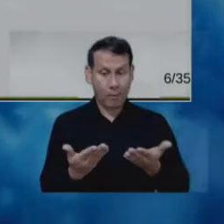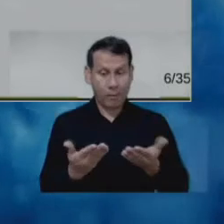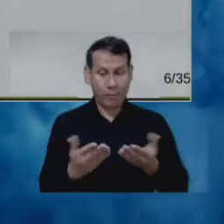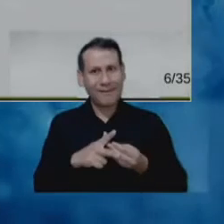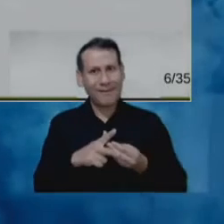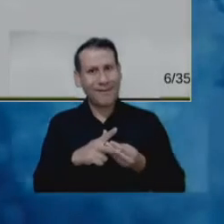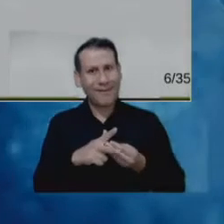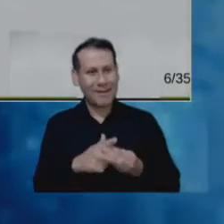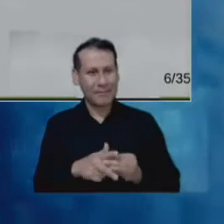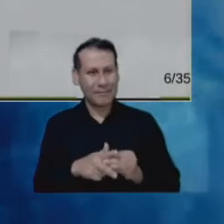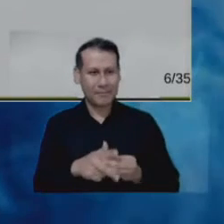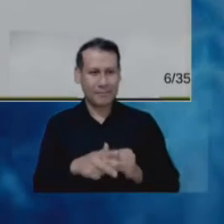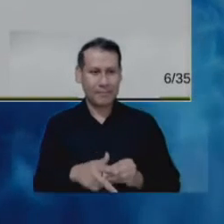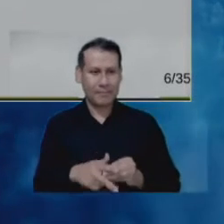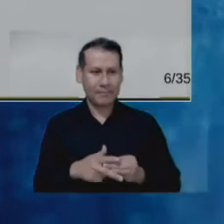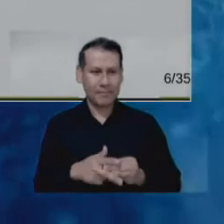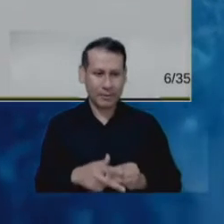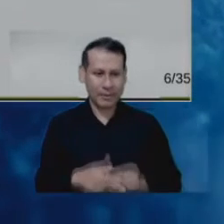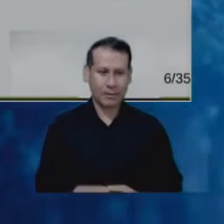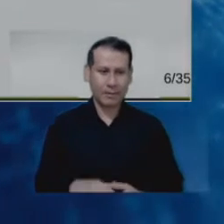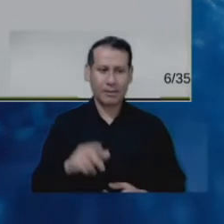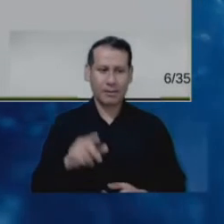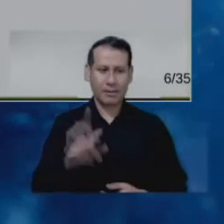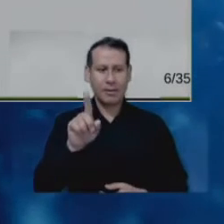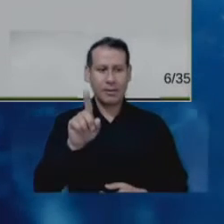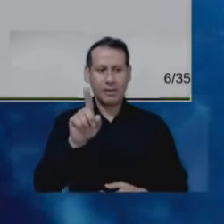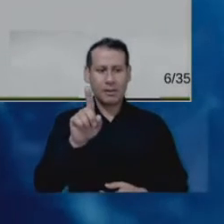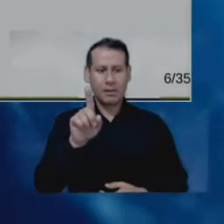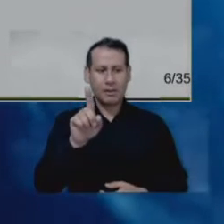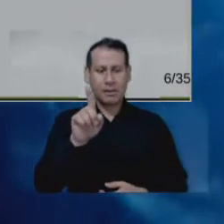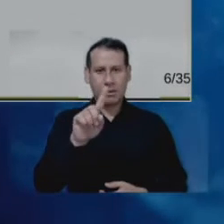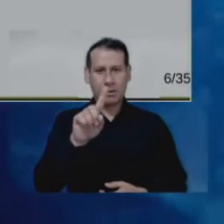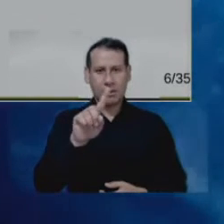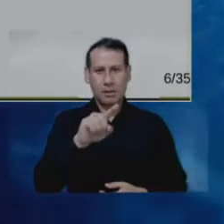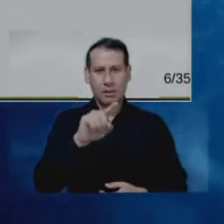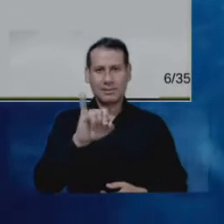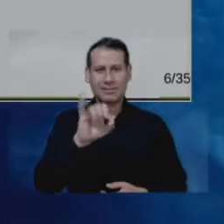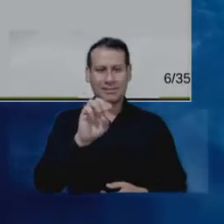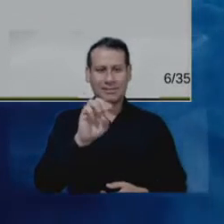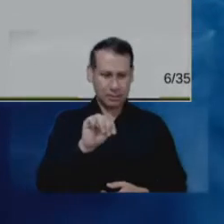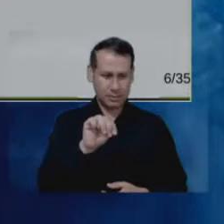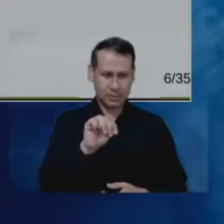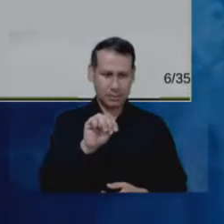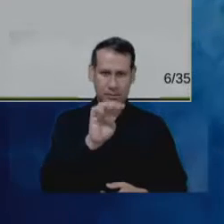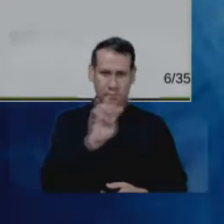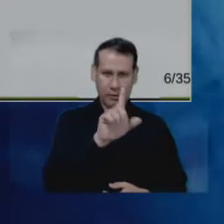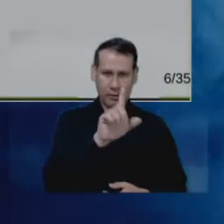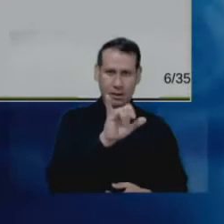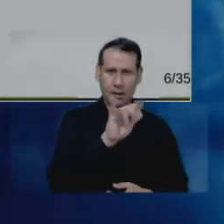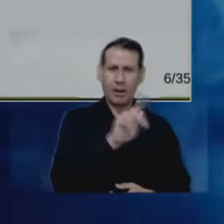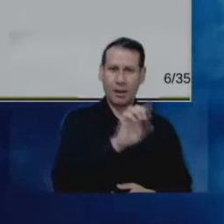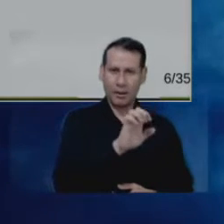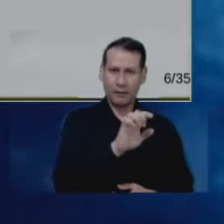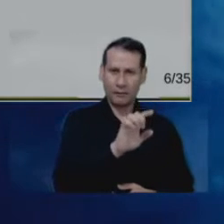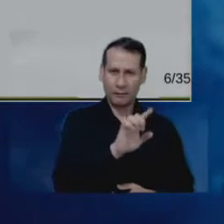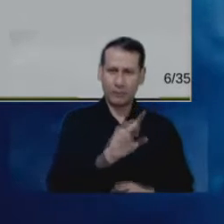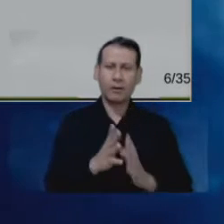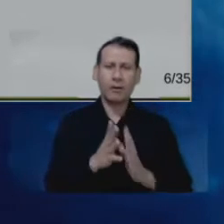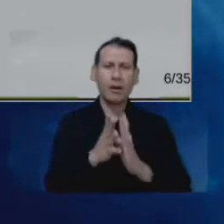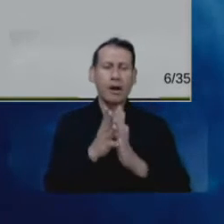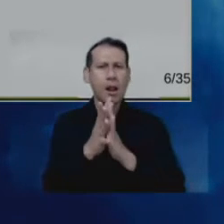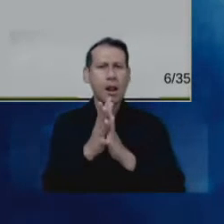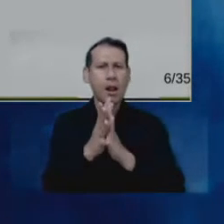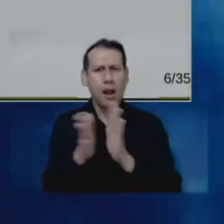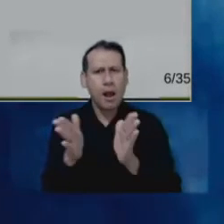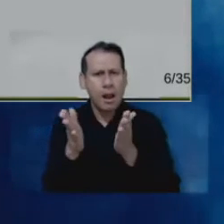empleada, pues nosotros estamos usando un software denominado Sim4Life que es específicamente desarrollado para el análisis de la